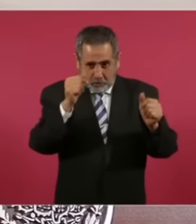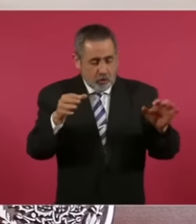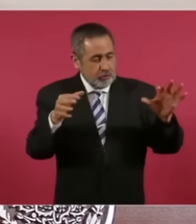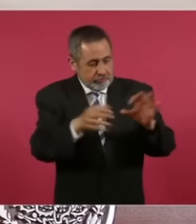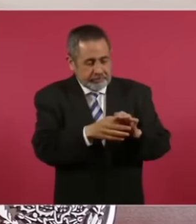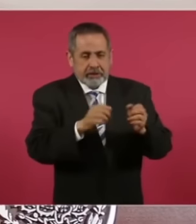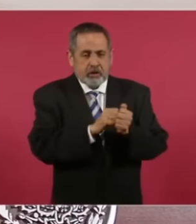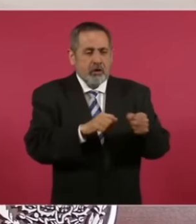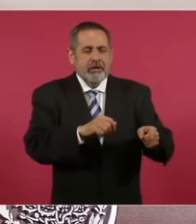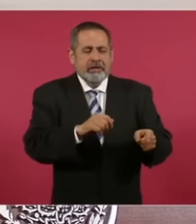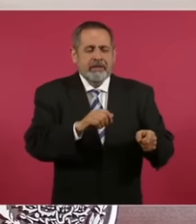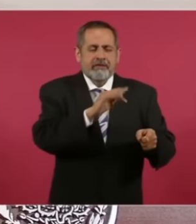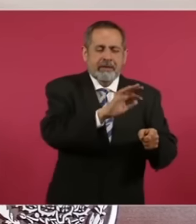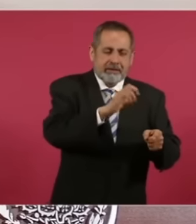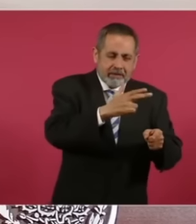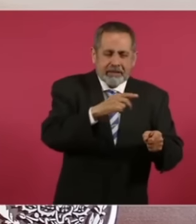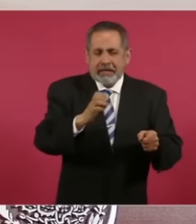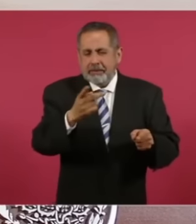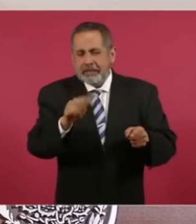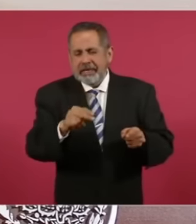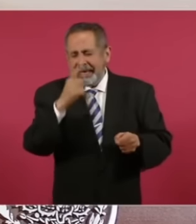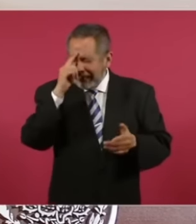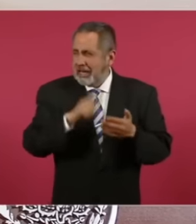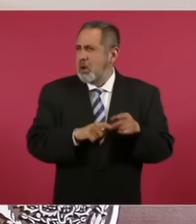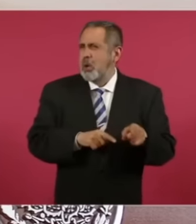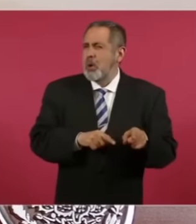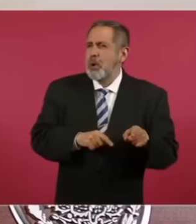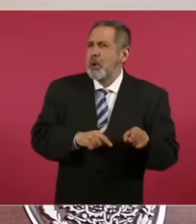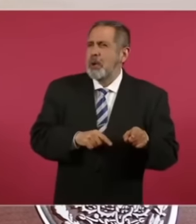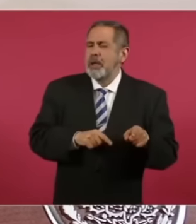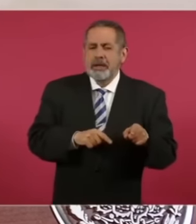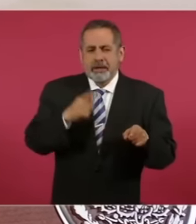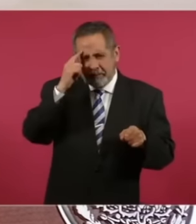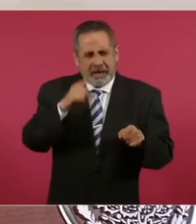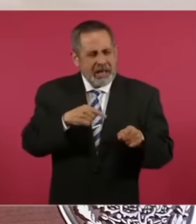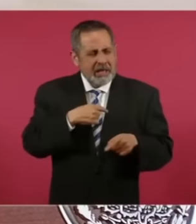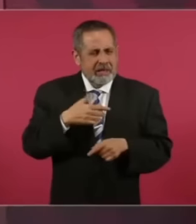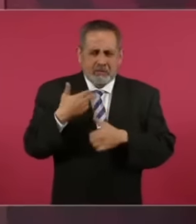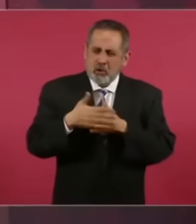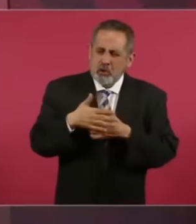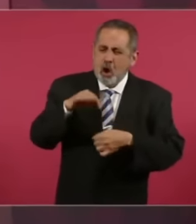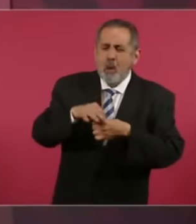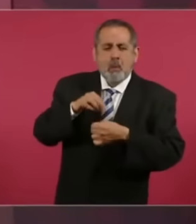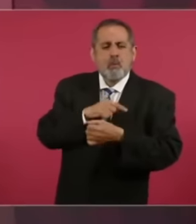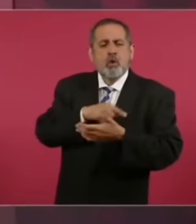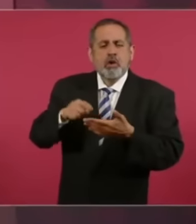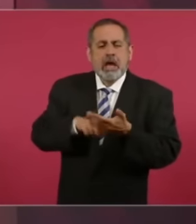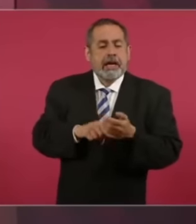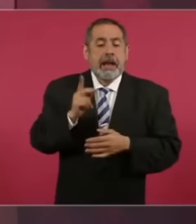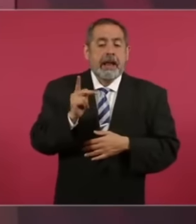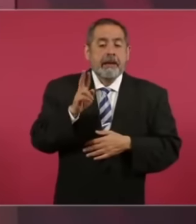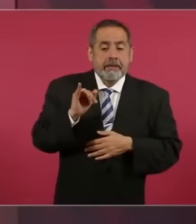Creo que Era para Que votaran Los del PRI